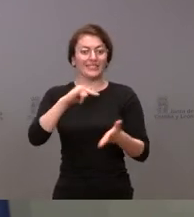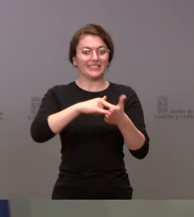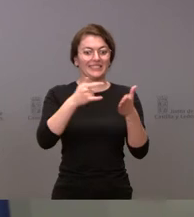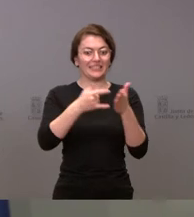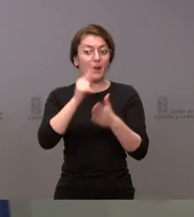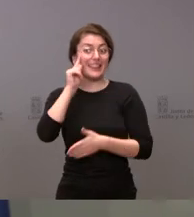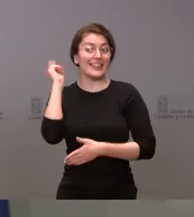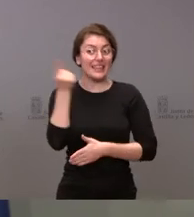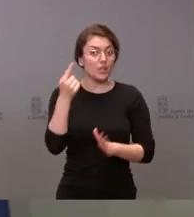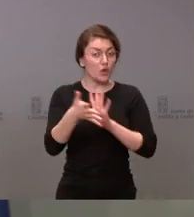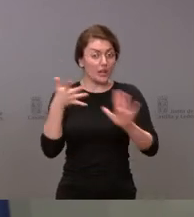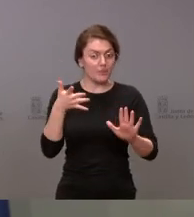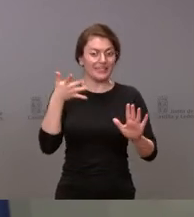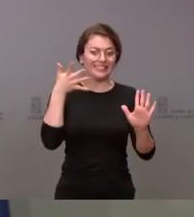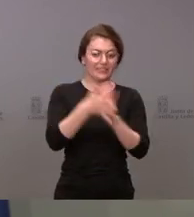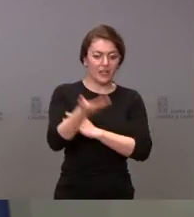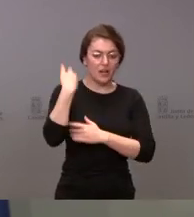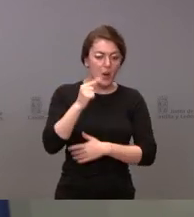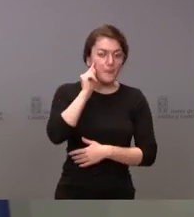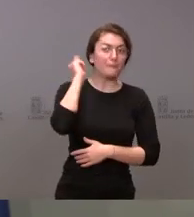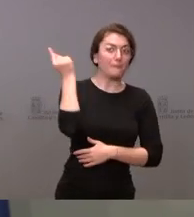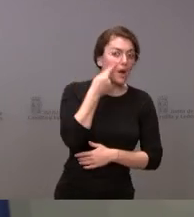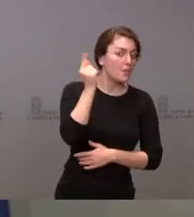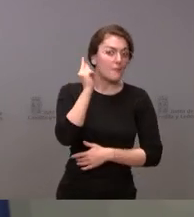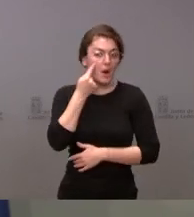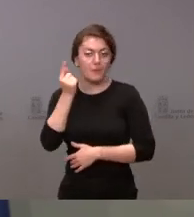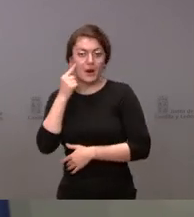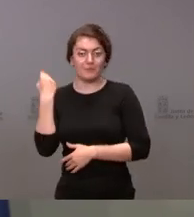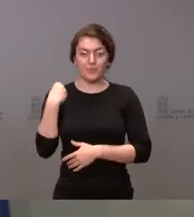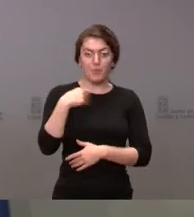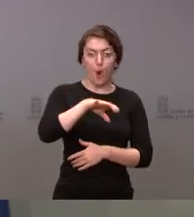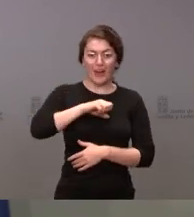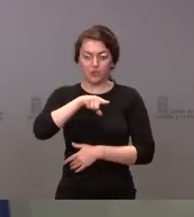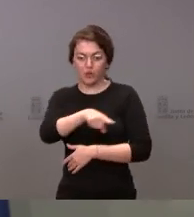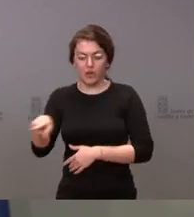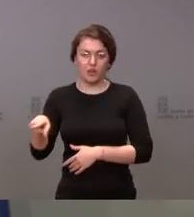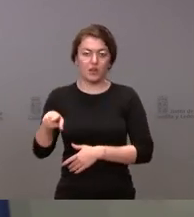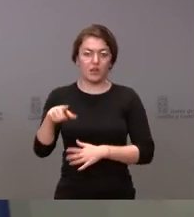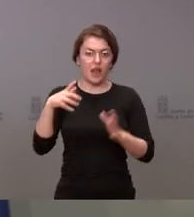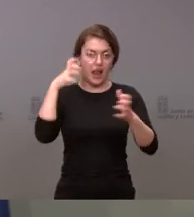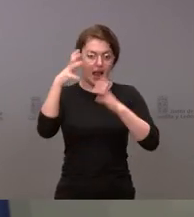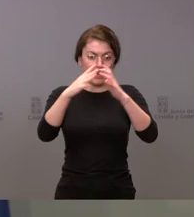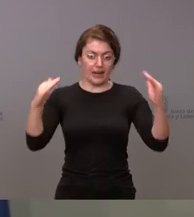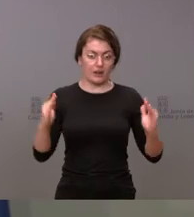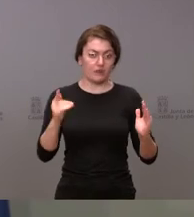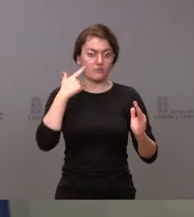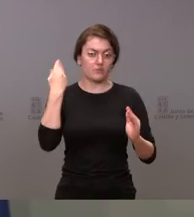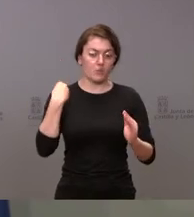determinando la existencia de estos casos en estas granjas y, en concreto, la que usted comenta en la localidad